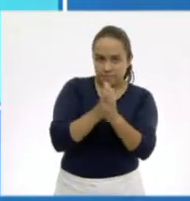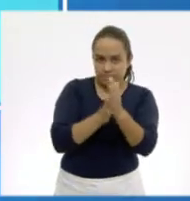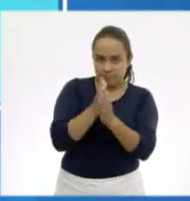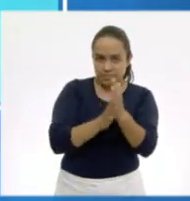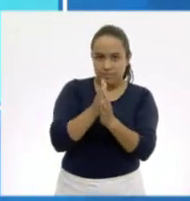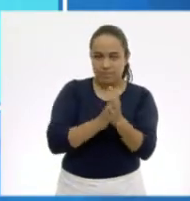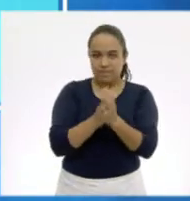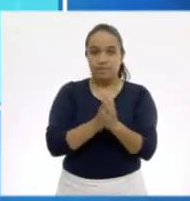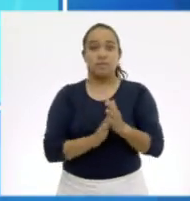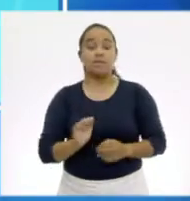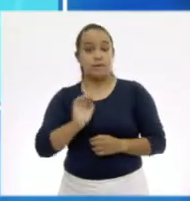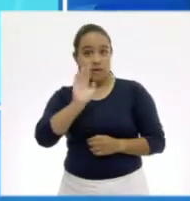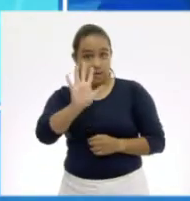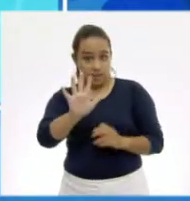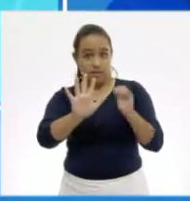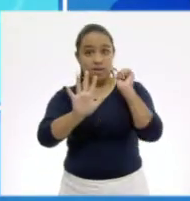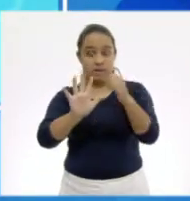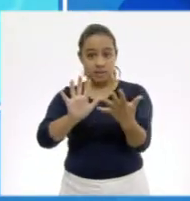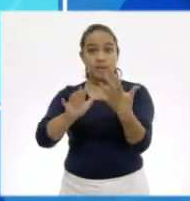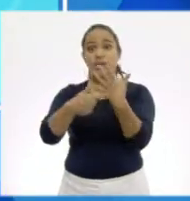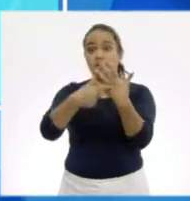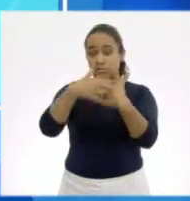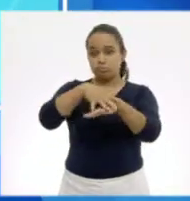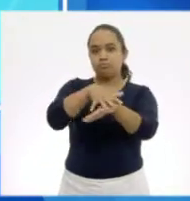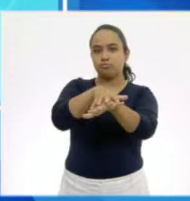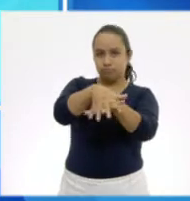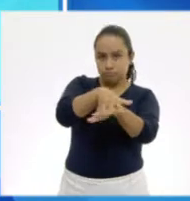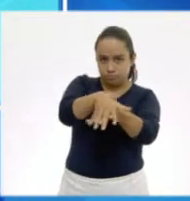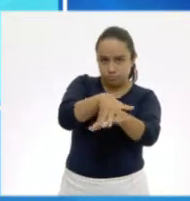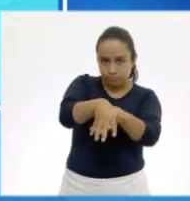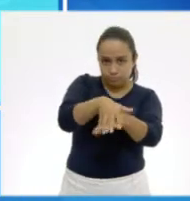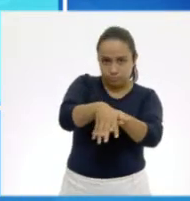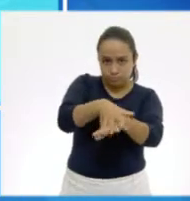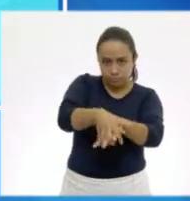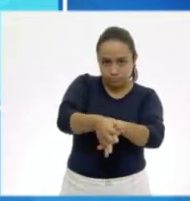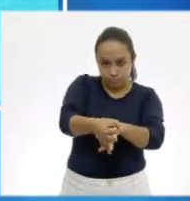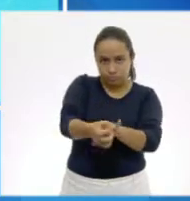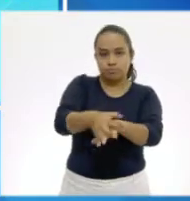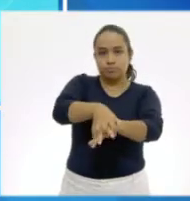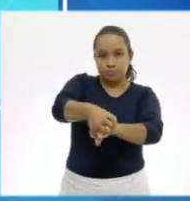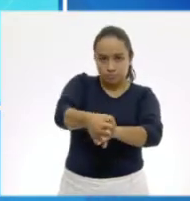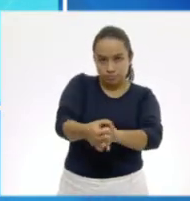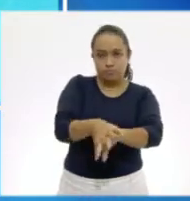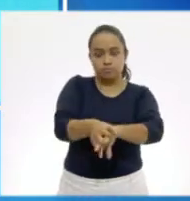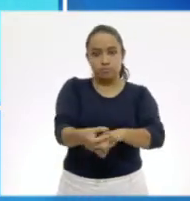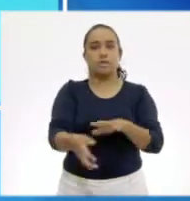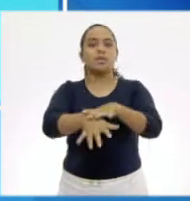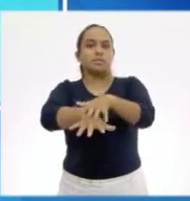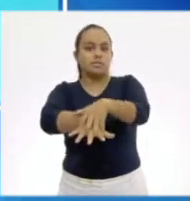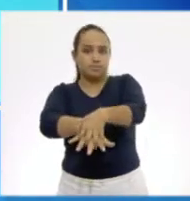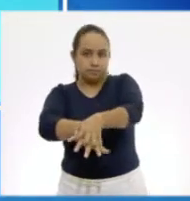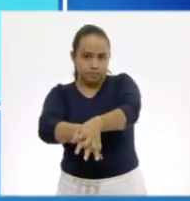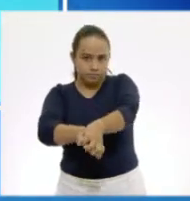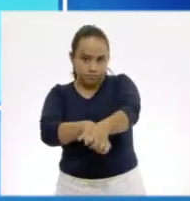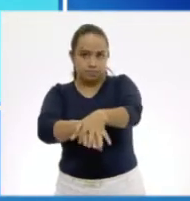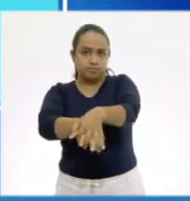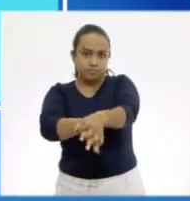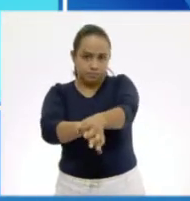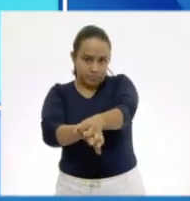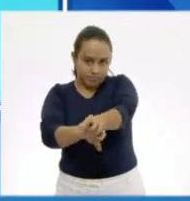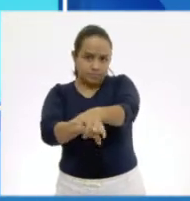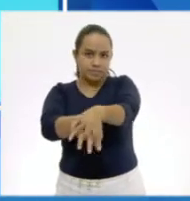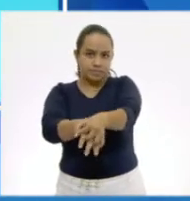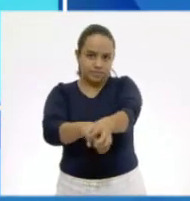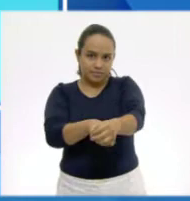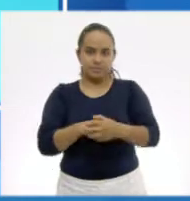la otra. Ahora, frota la palma de una de tus manos contra el dorso de la otra entrelazando los dedos. Repite lo mismo con la